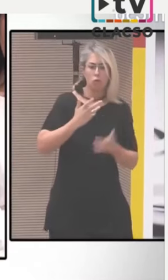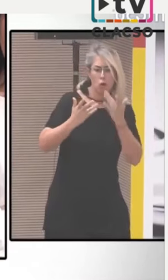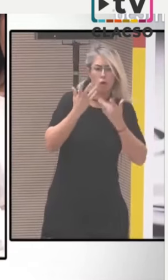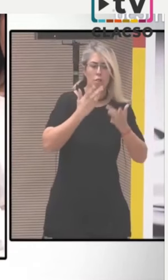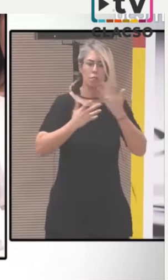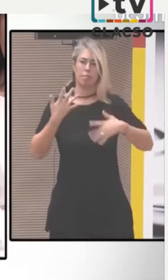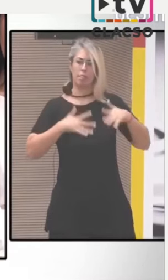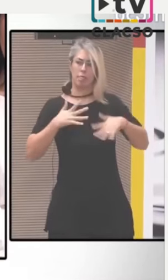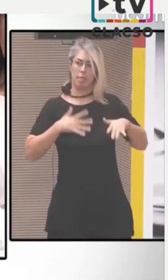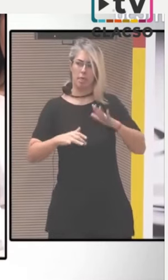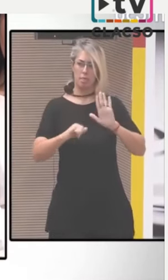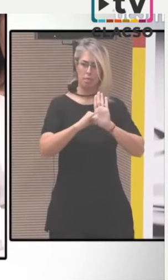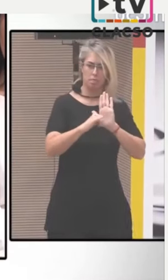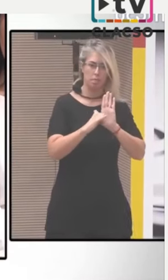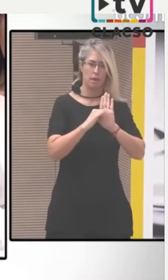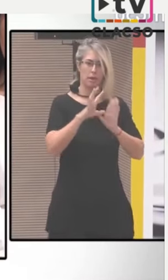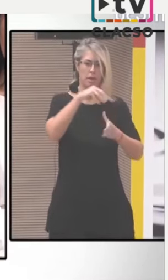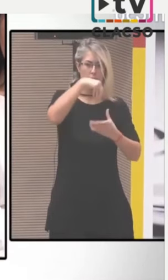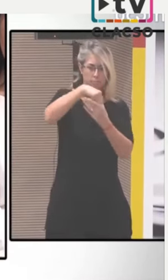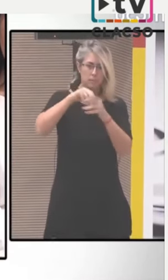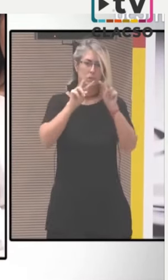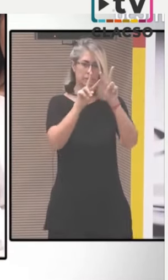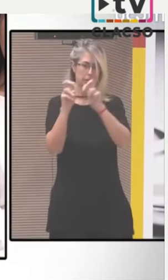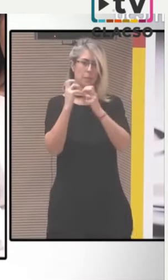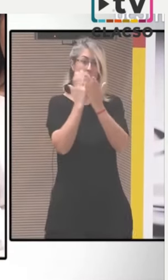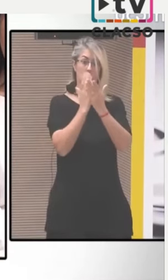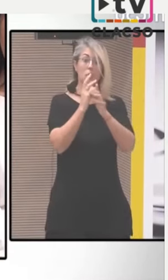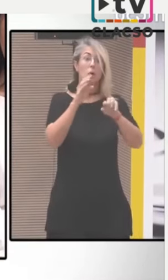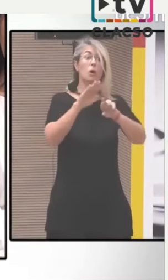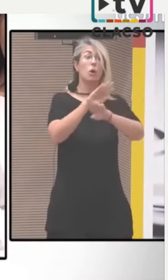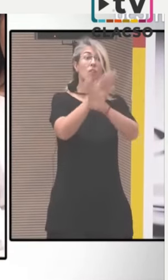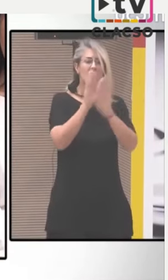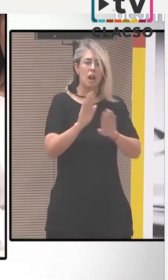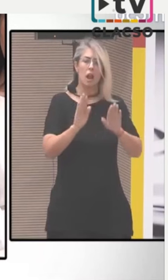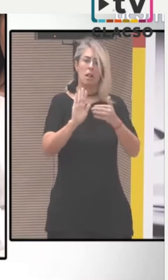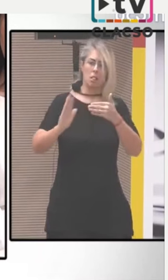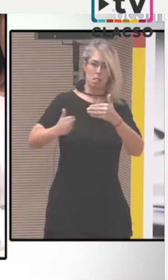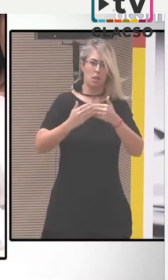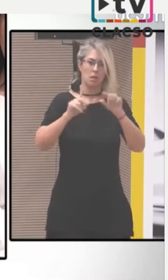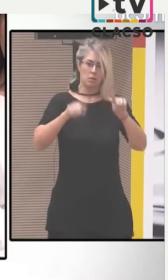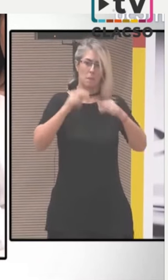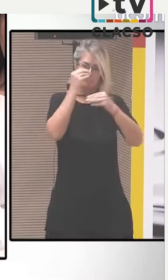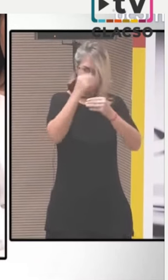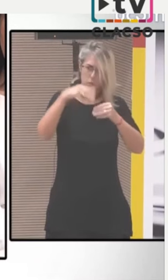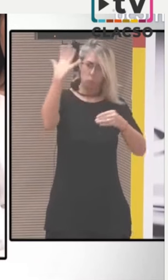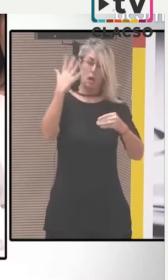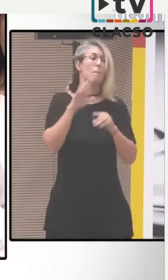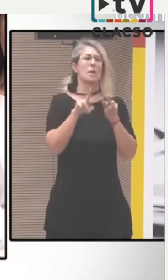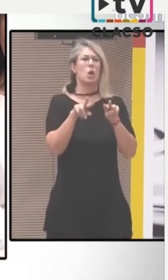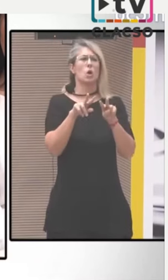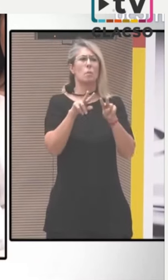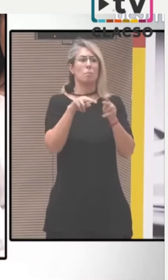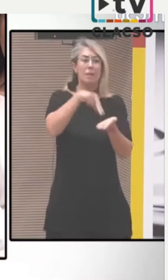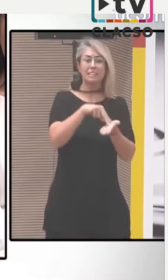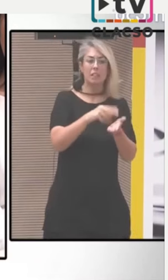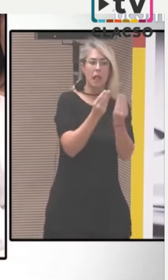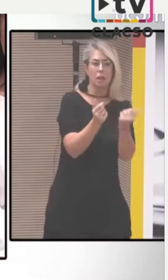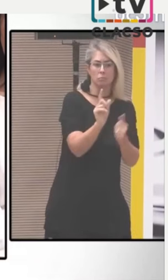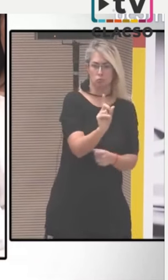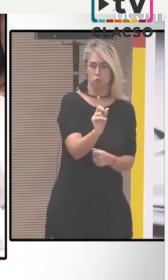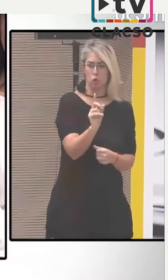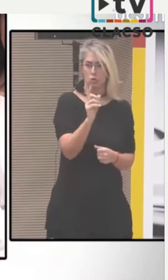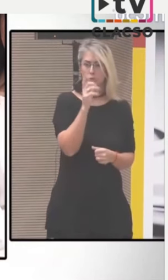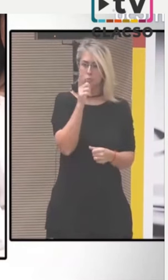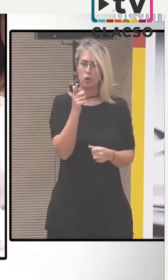ser una contradicción. Y se planteó con mucha fuerza la necesidad de trabajar entonces no solo